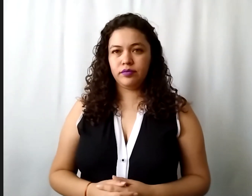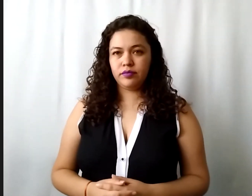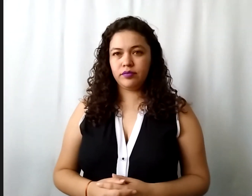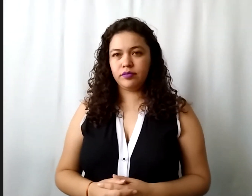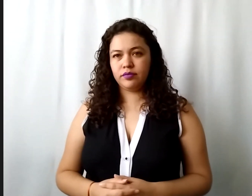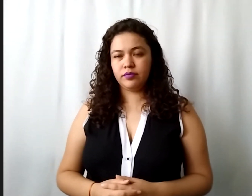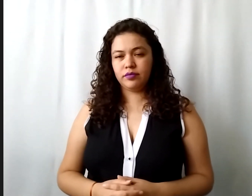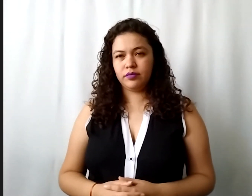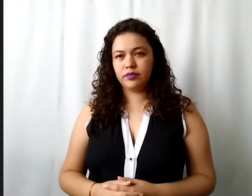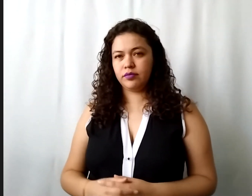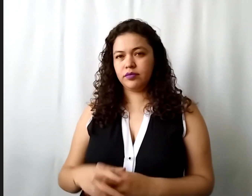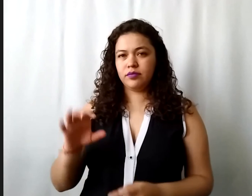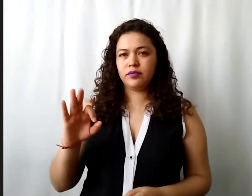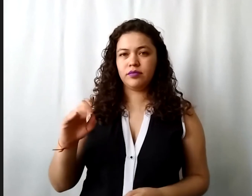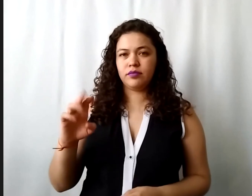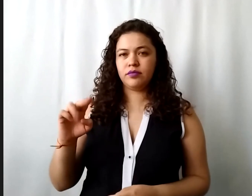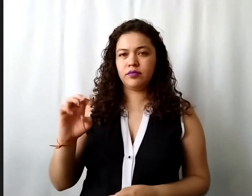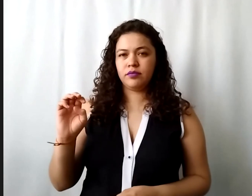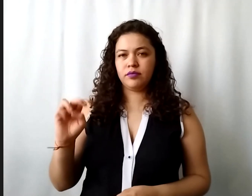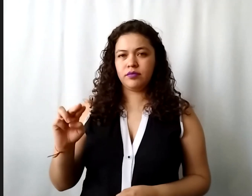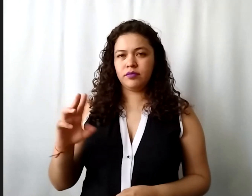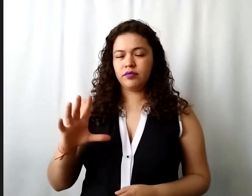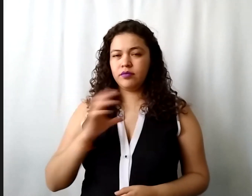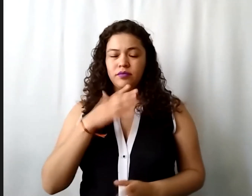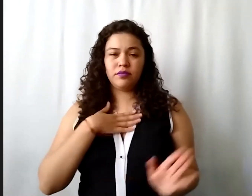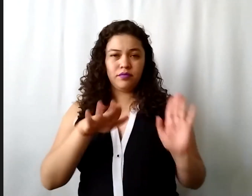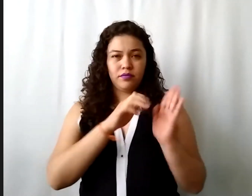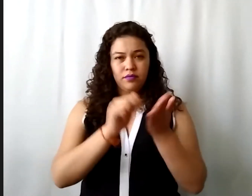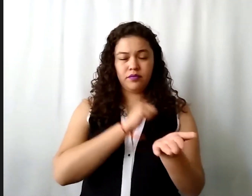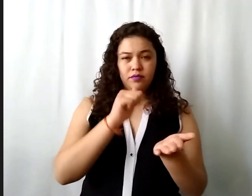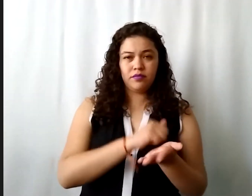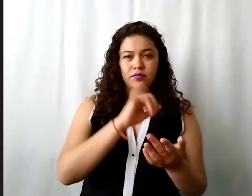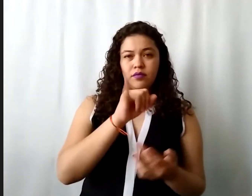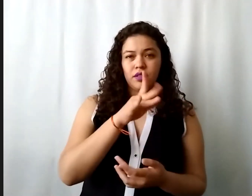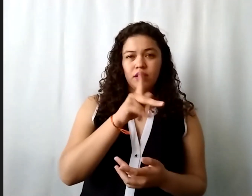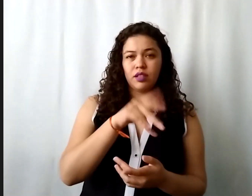comentó Efraín aunque no esté protocolizada mi acta solo autorizada por la JAP